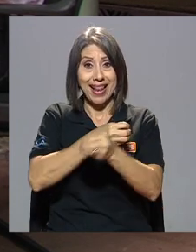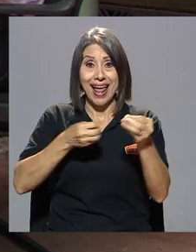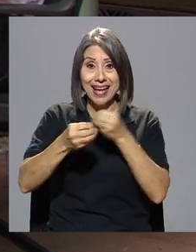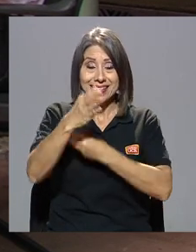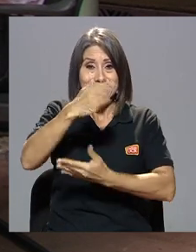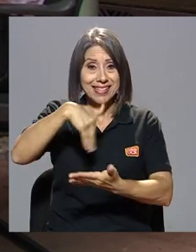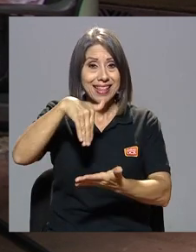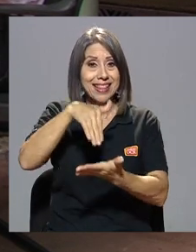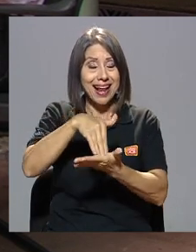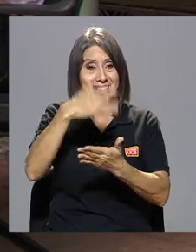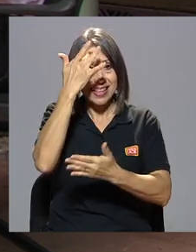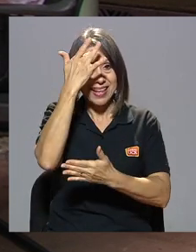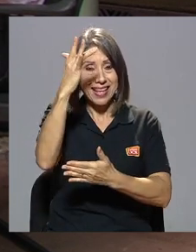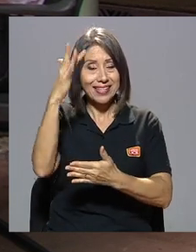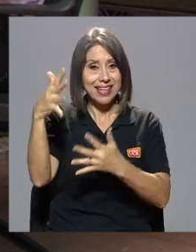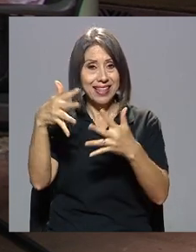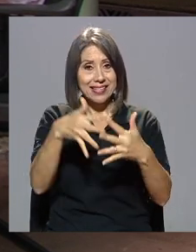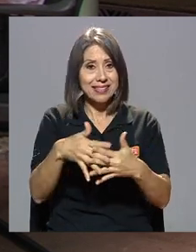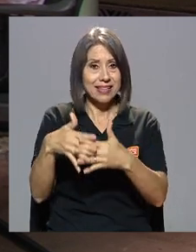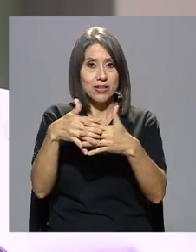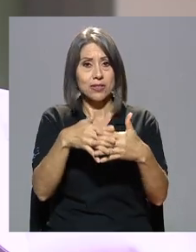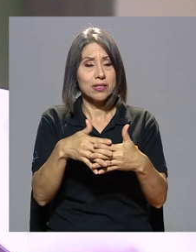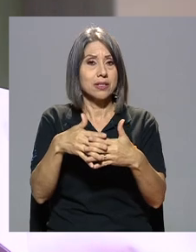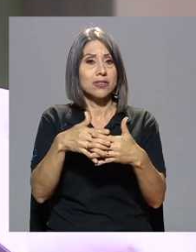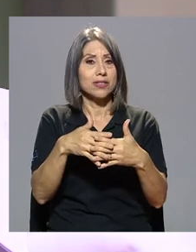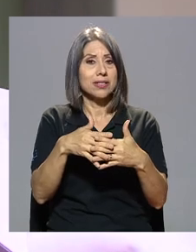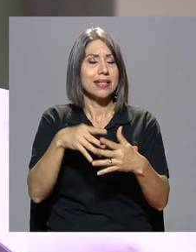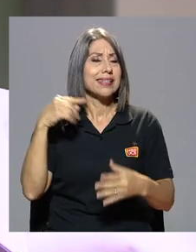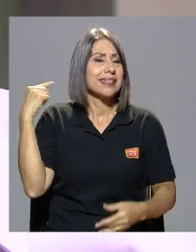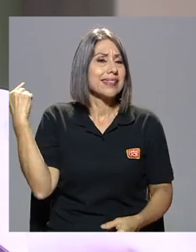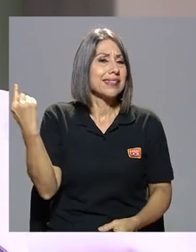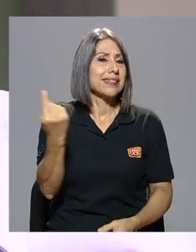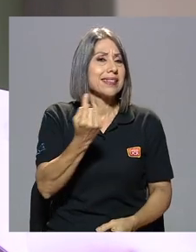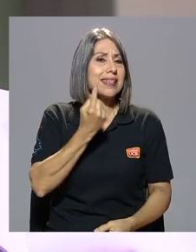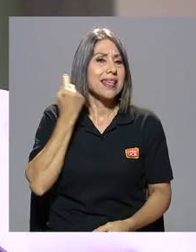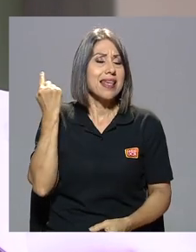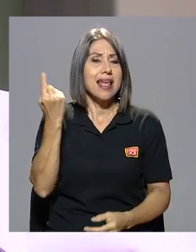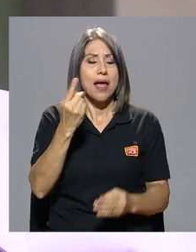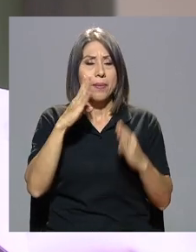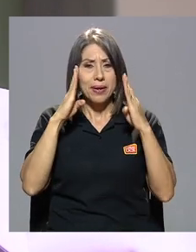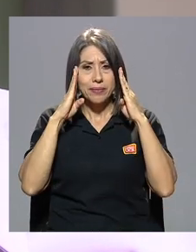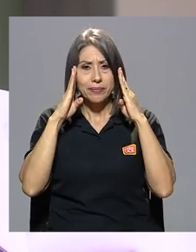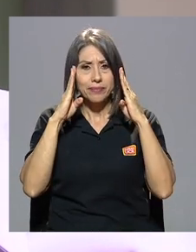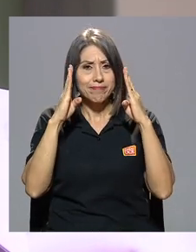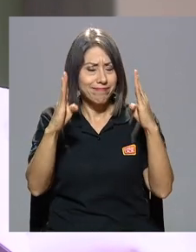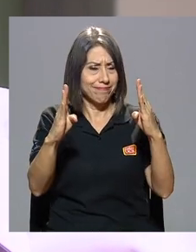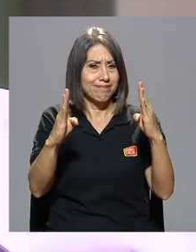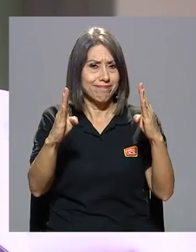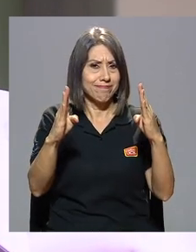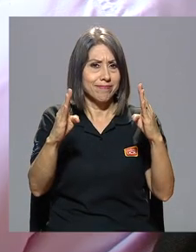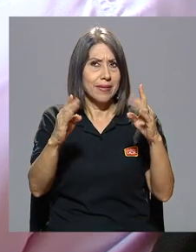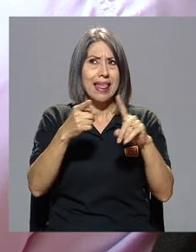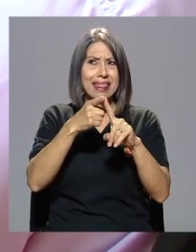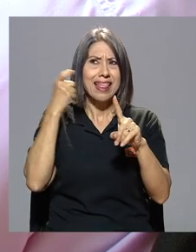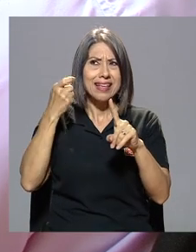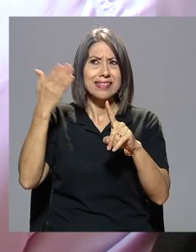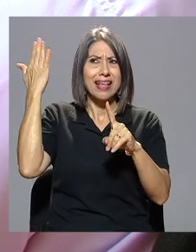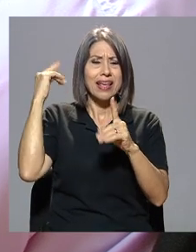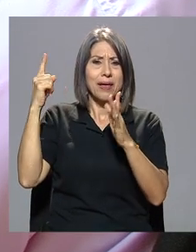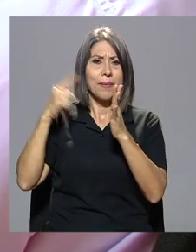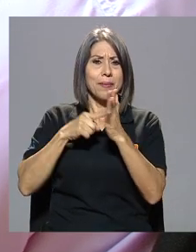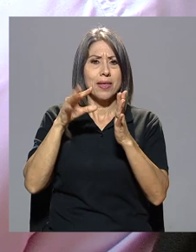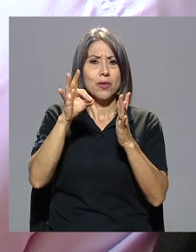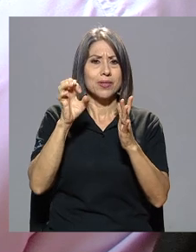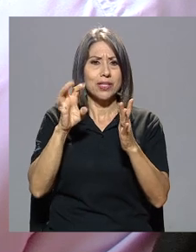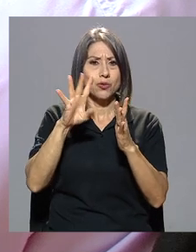la agencia central de inteligencia de Estados Unidos siempre tuvo en el centro de su atención bueno desde que nació